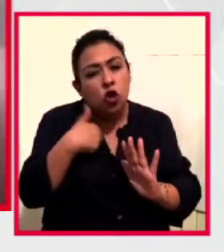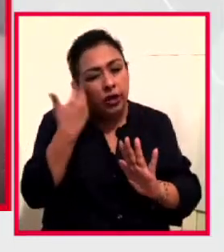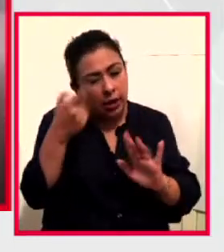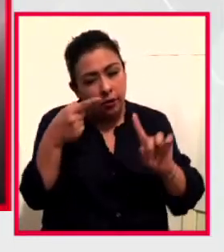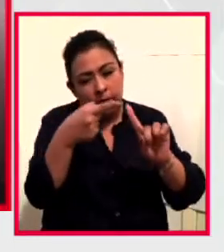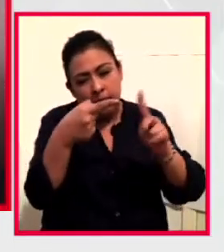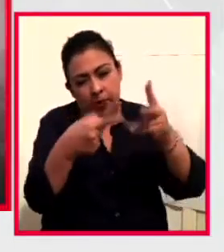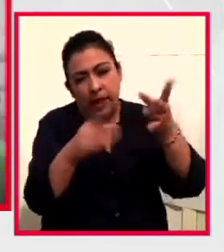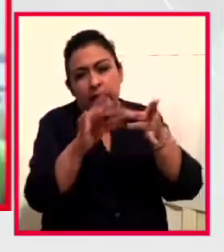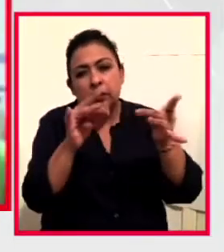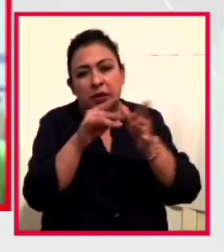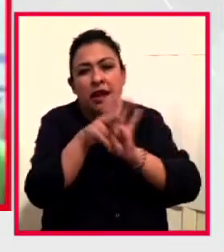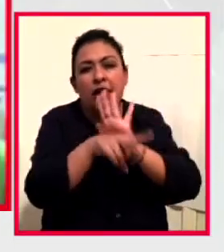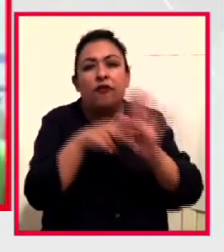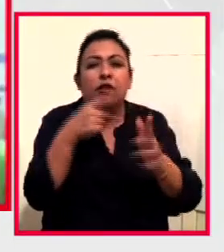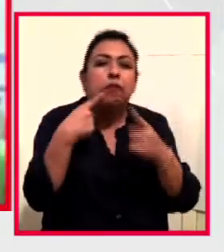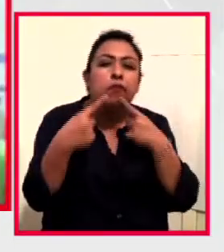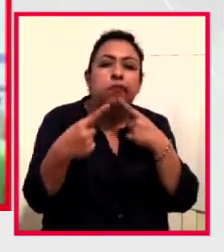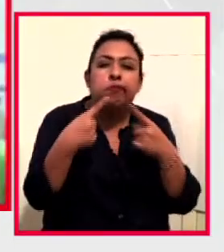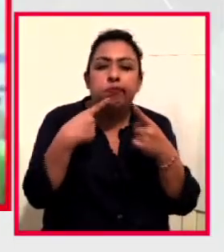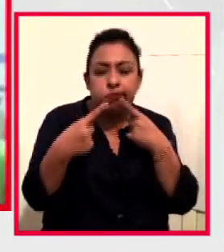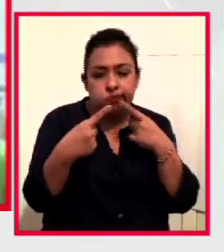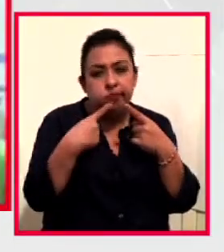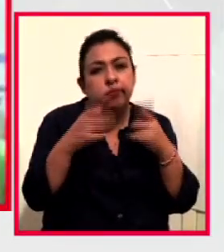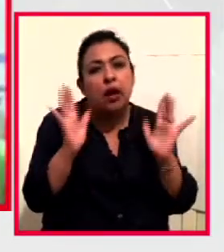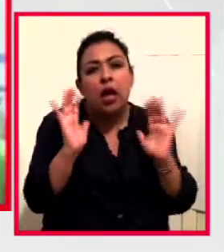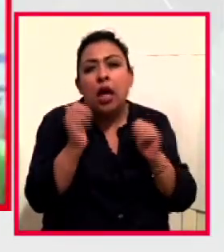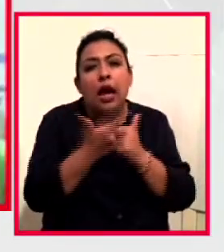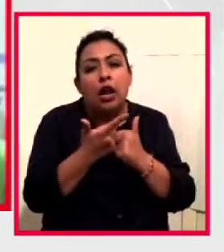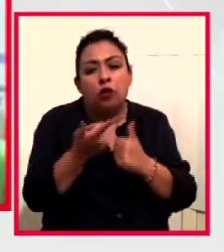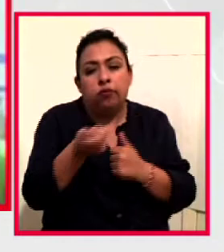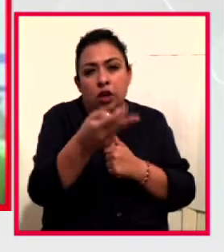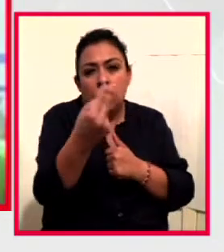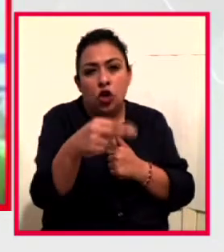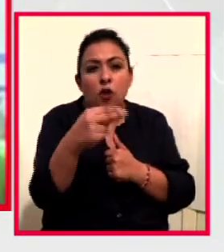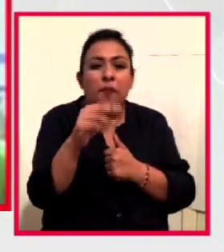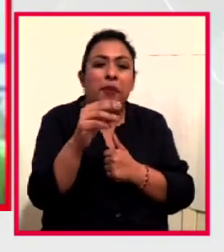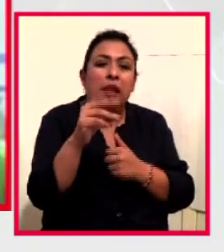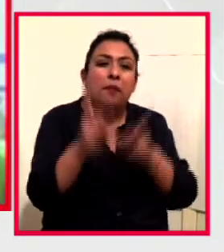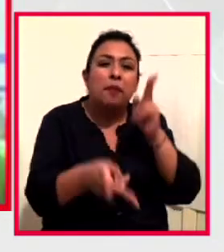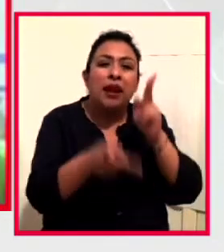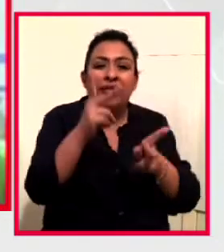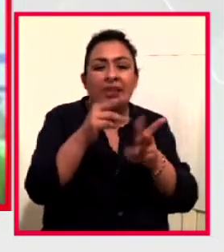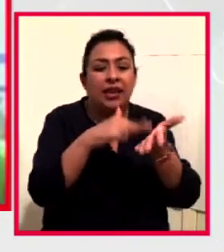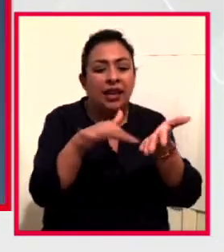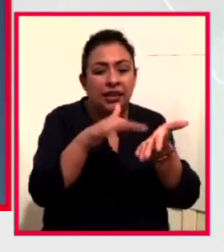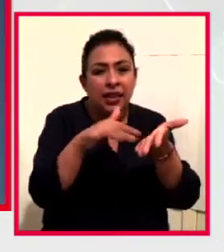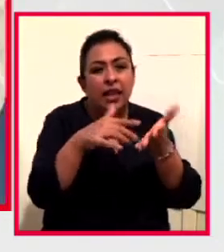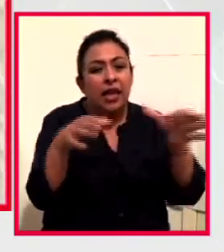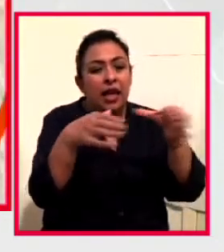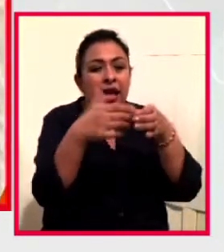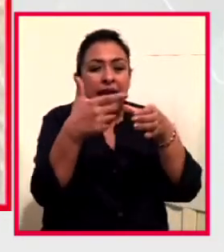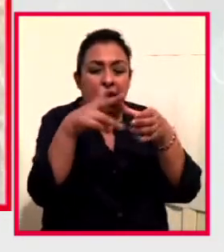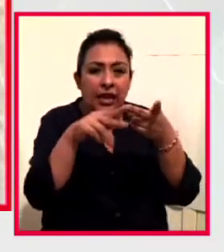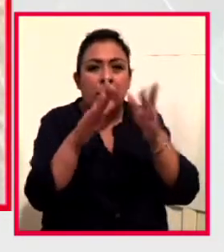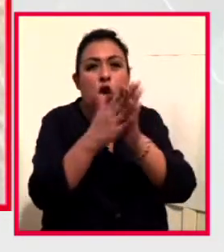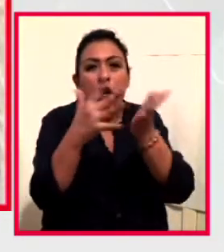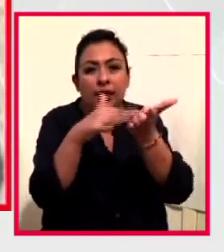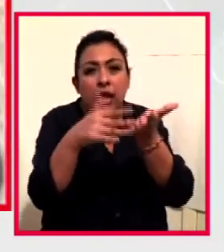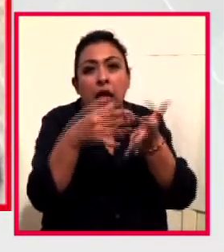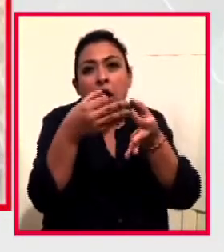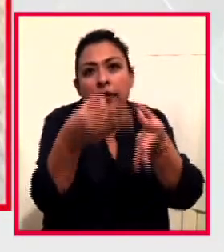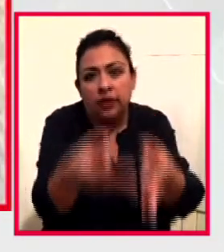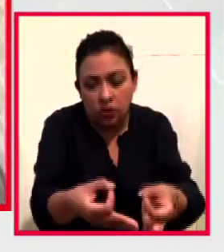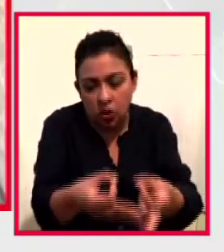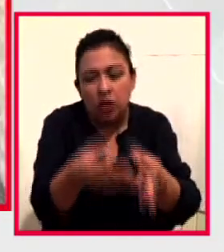cinco videos de videocharlas, en algo que hemos nombrado, charlas literarias, género, literatura y adicciones. Mucho del formato